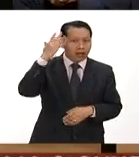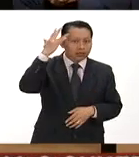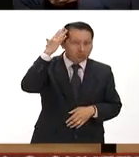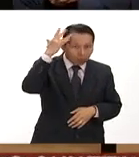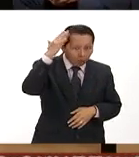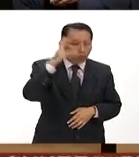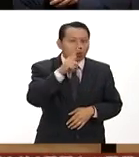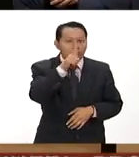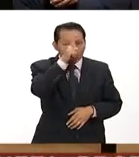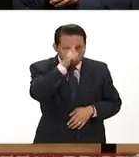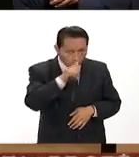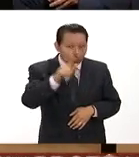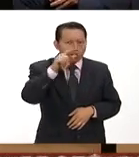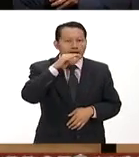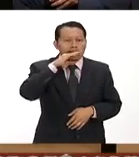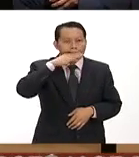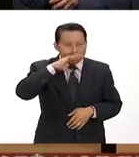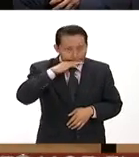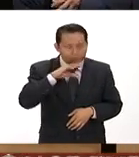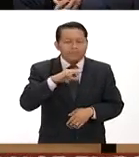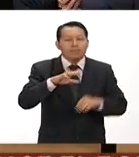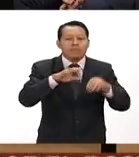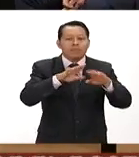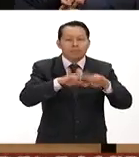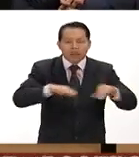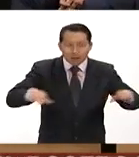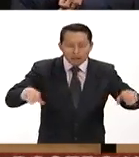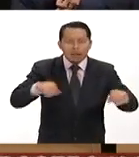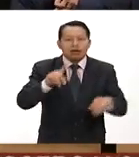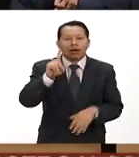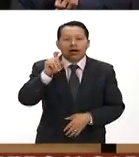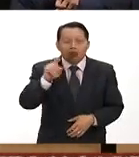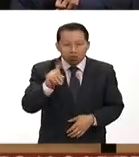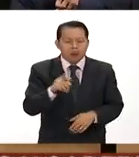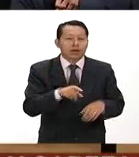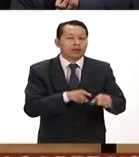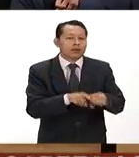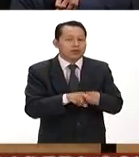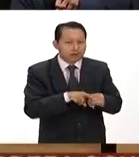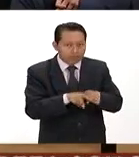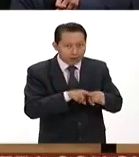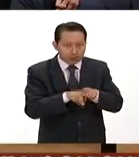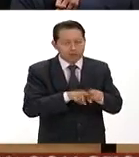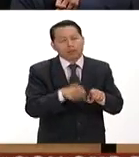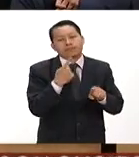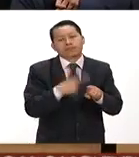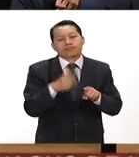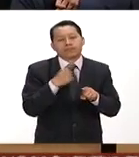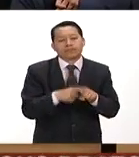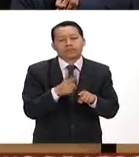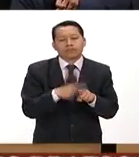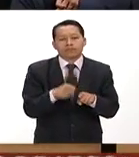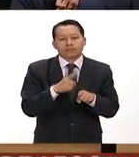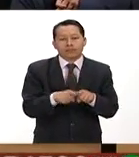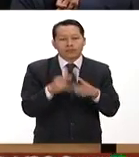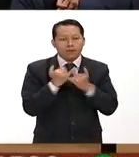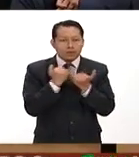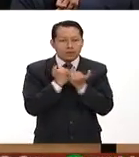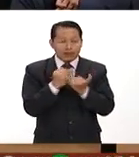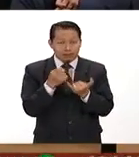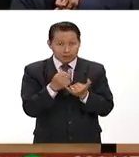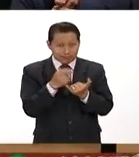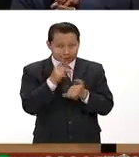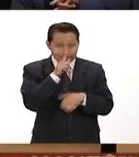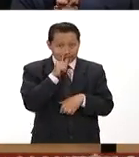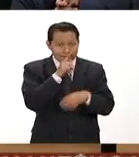la luna al maíz al mar al agua al hermano etcétera etcétera y es cuando se pierde una